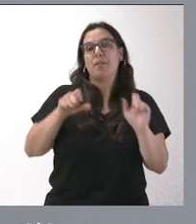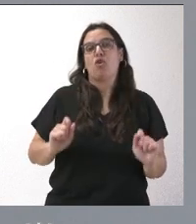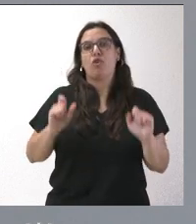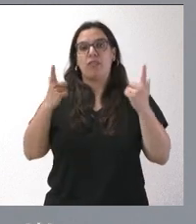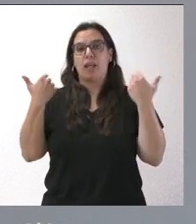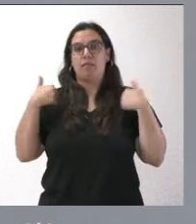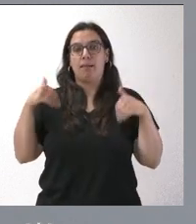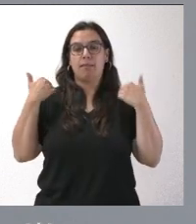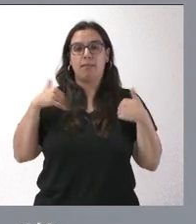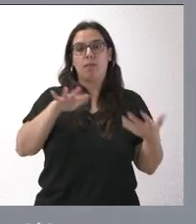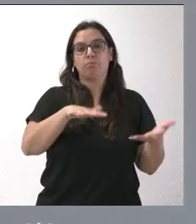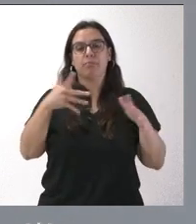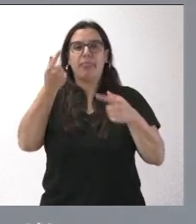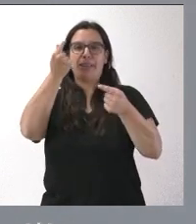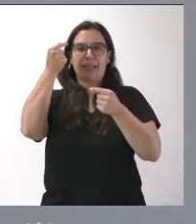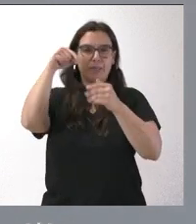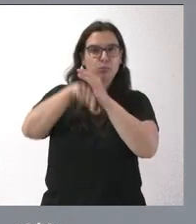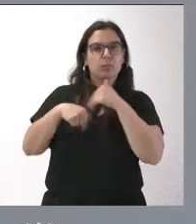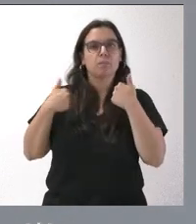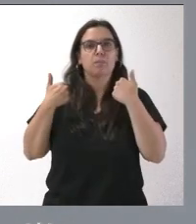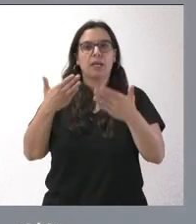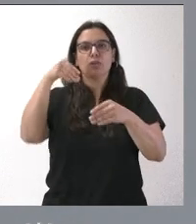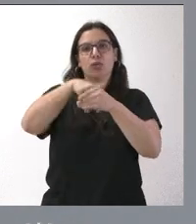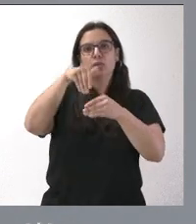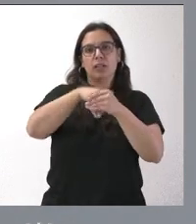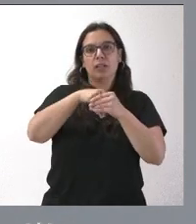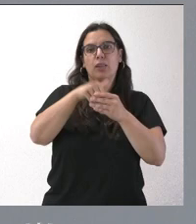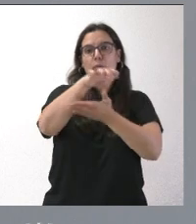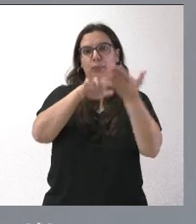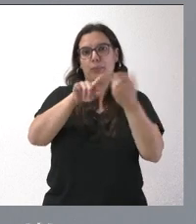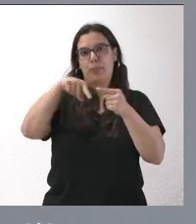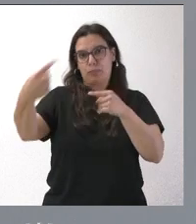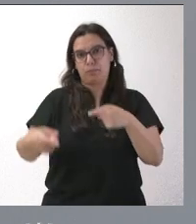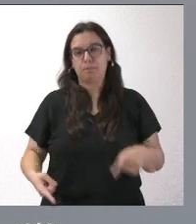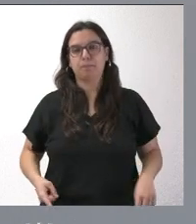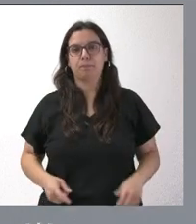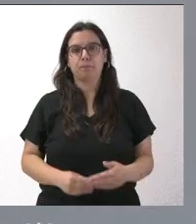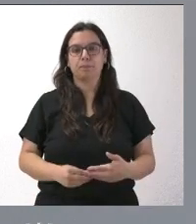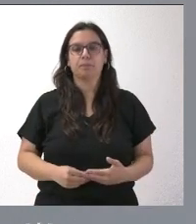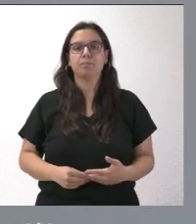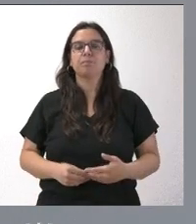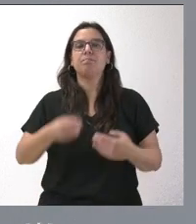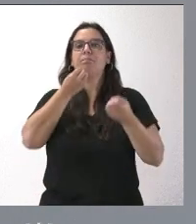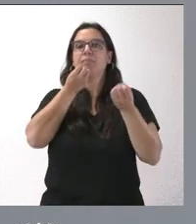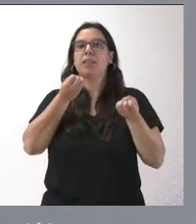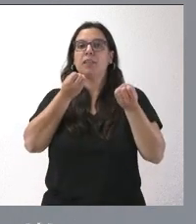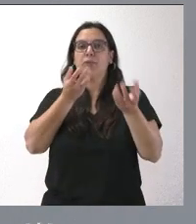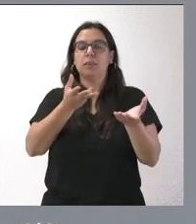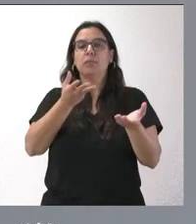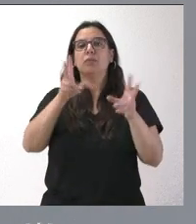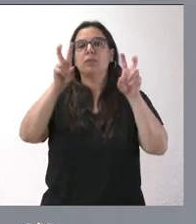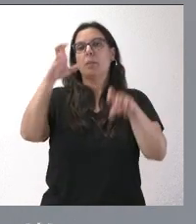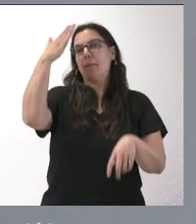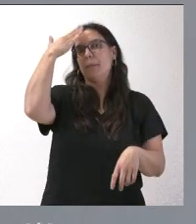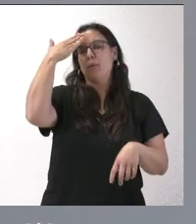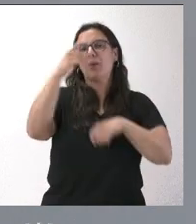se les dará más detalle sobre su contenido preciso al margen de esta nota de prensa. Informamos sobre la memoria de